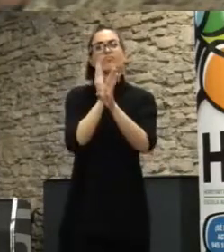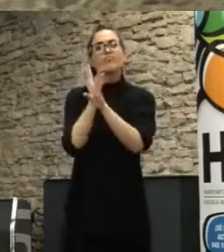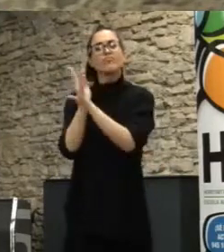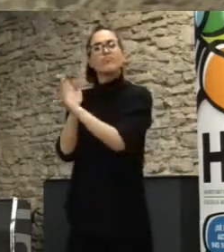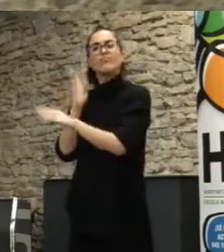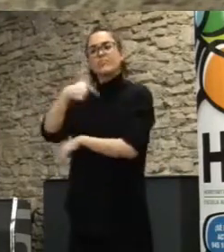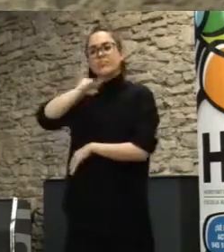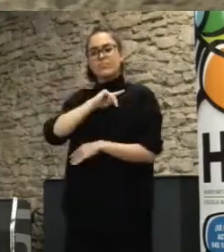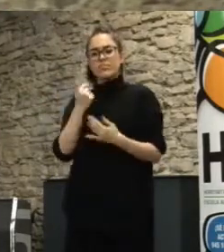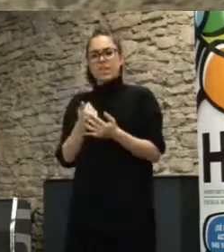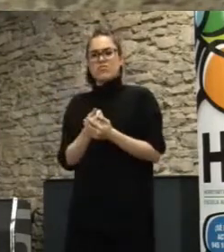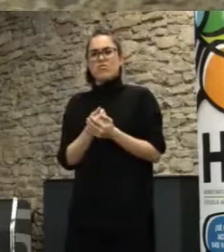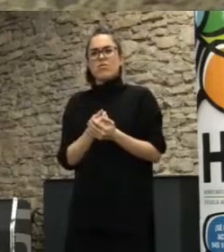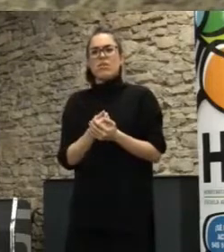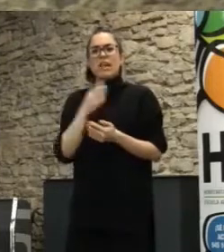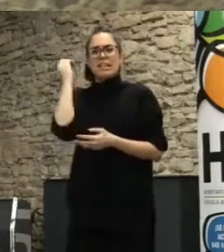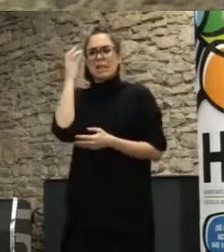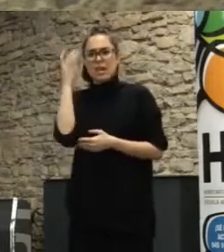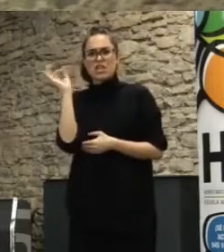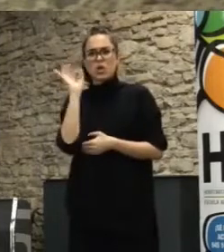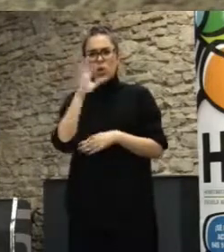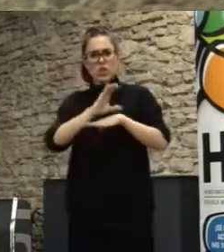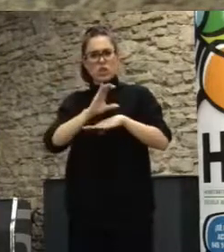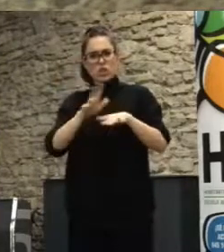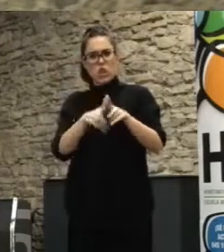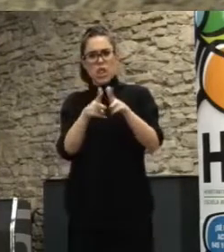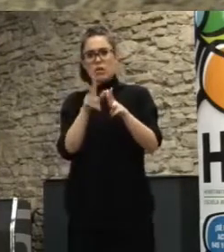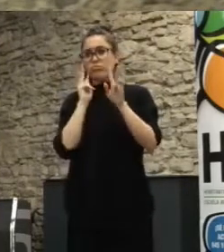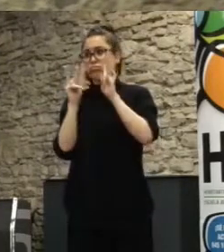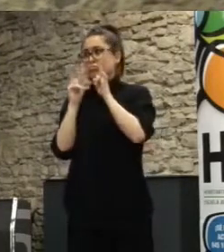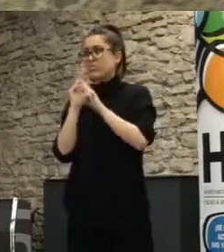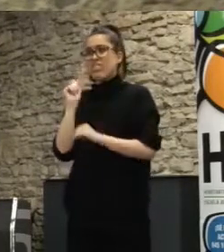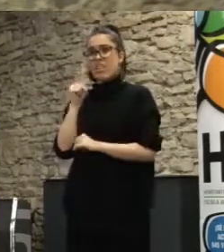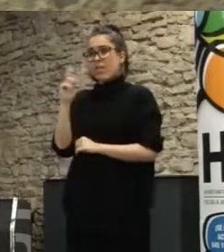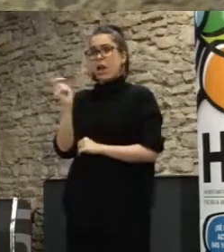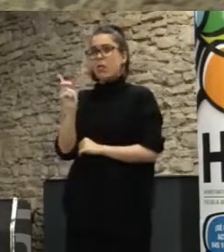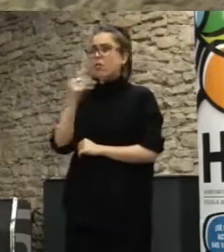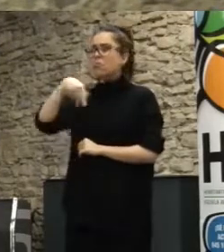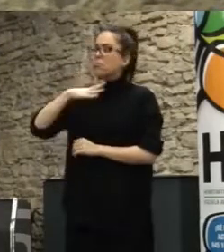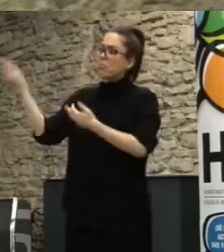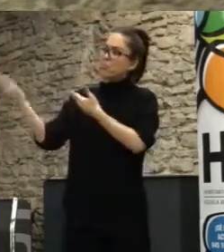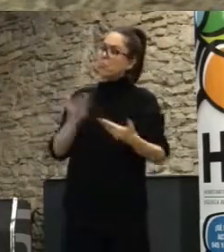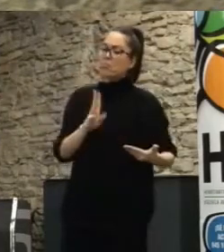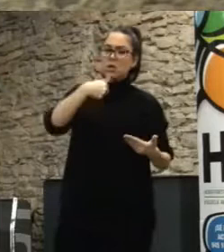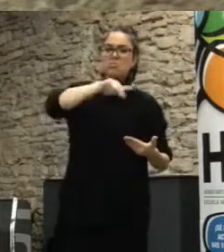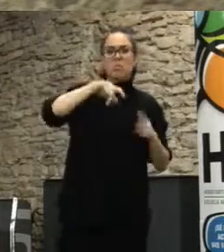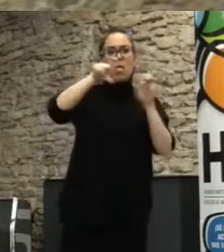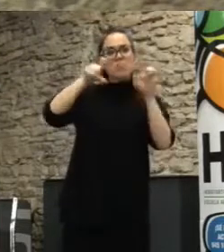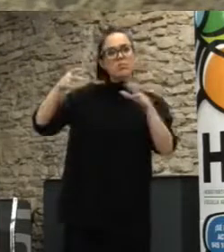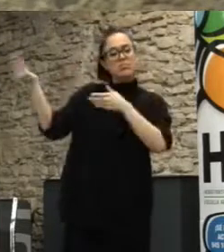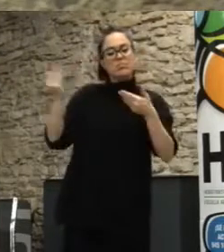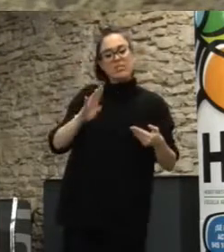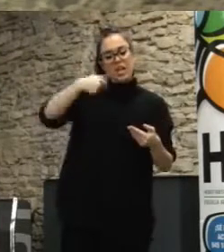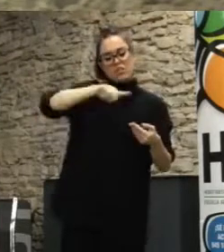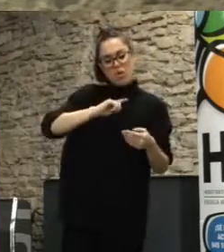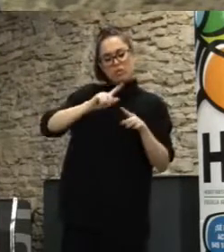ni en el palacio sueca ni en centros sociales y fueron encantados y luego les trajimos a Medialab les ayudamos a montar campañas con un equipo